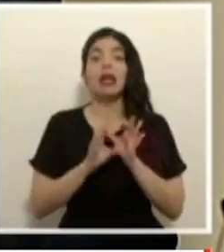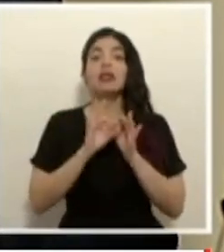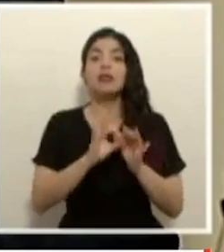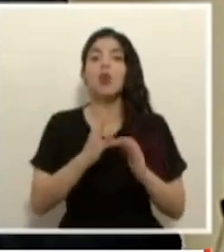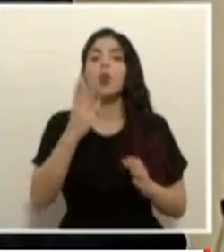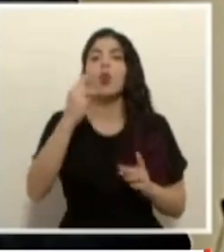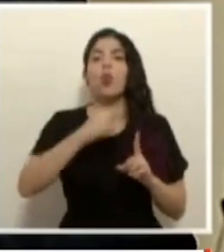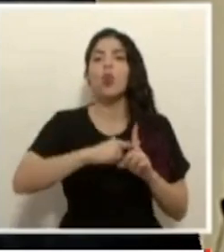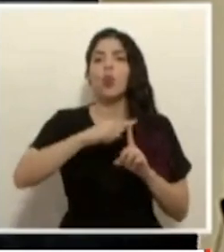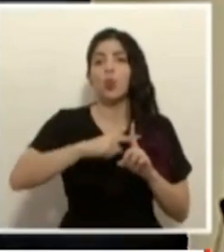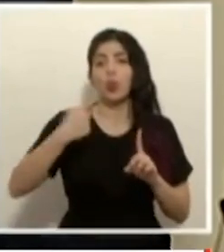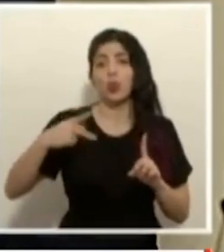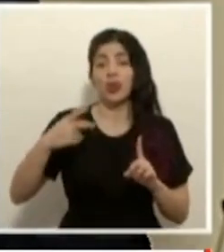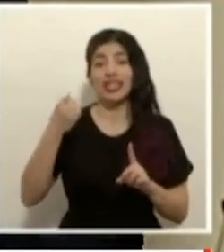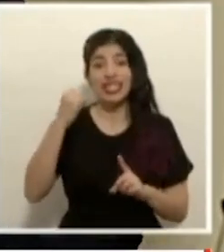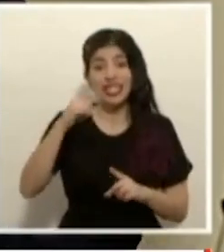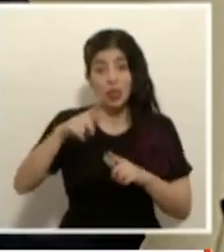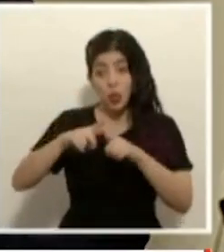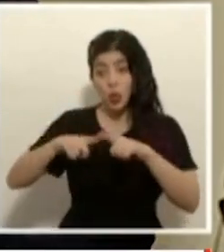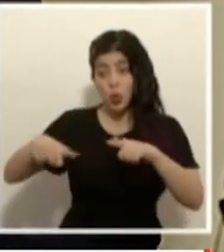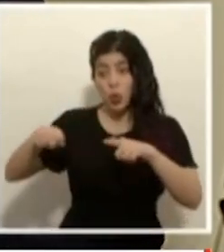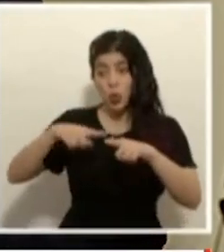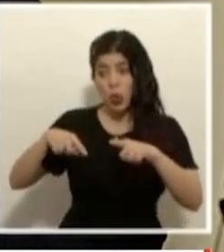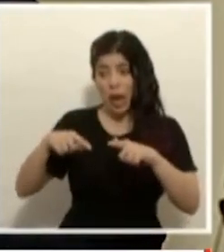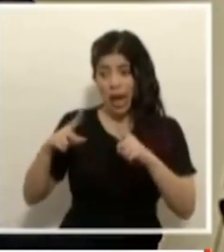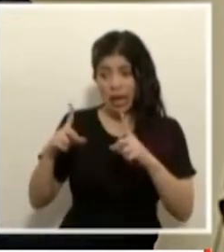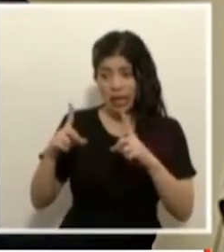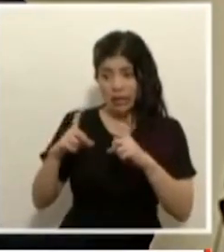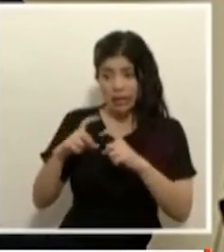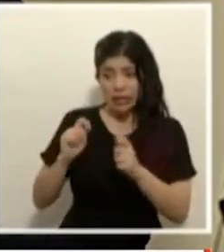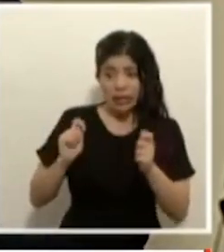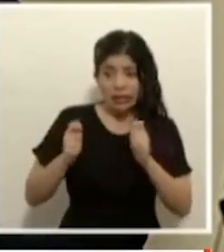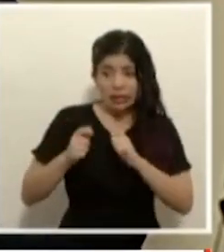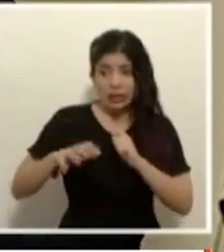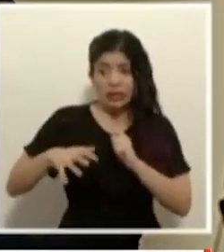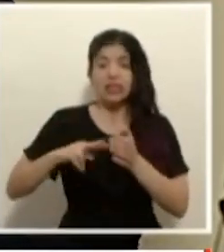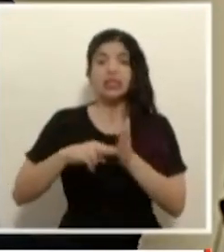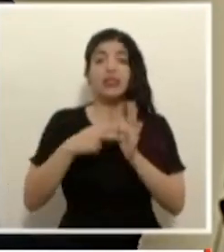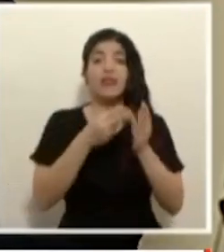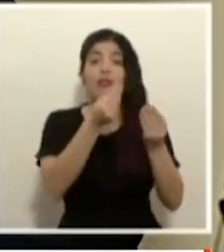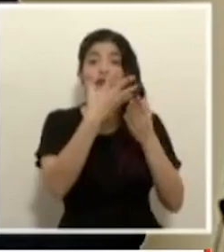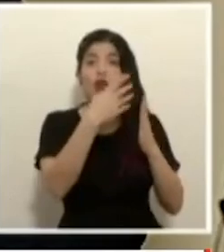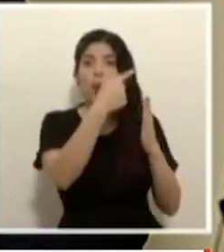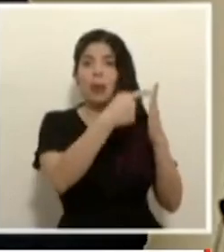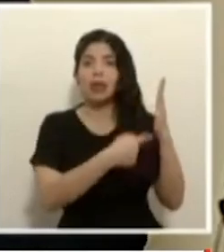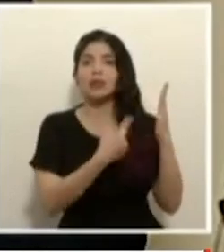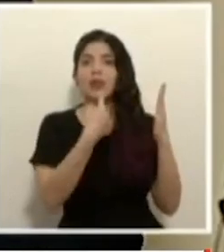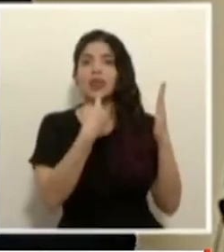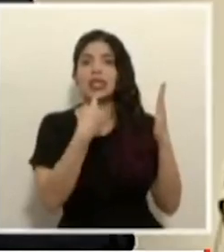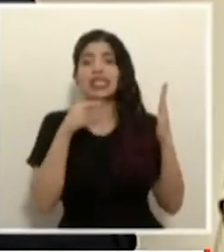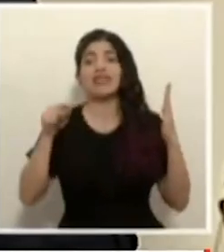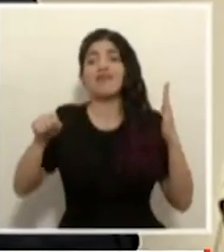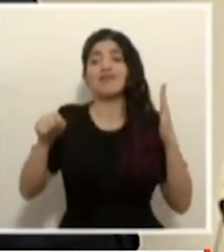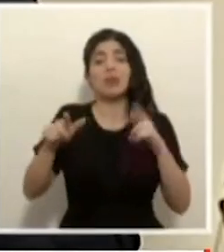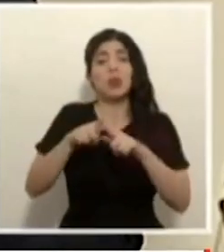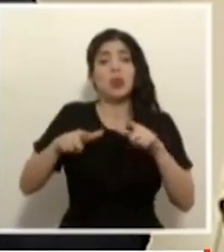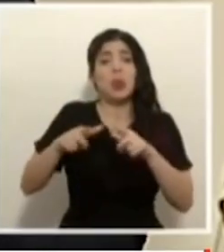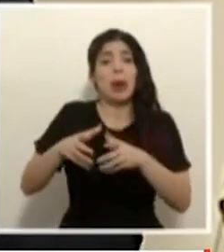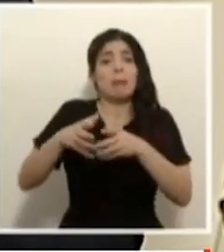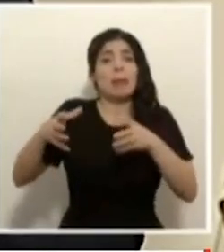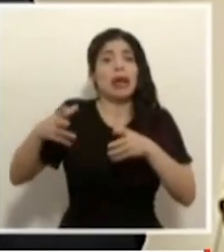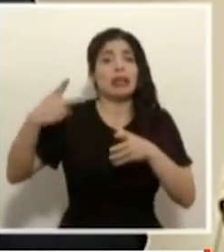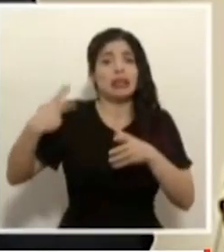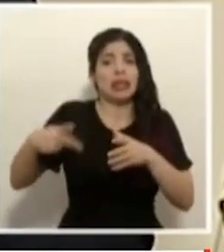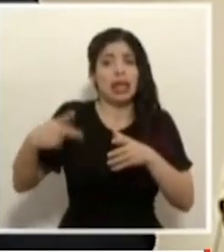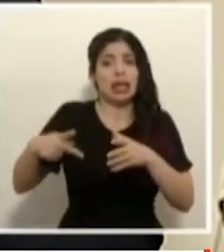si un cantón se pone en eso es porque los indicadores epidemiológicos señalan a que hay un riesgo aumentado hay que